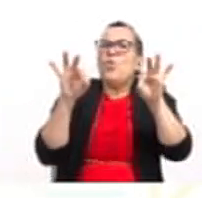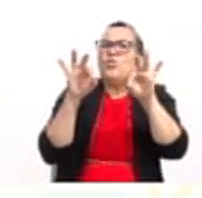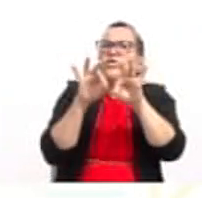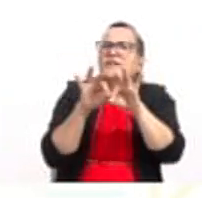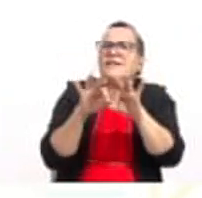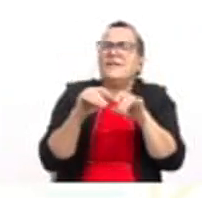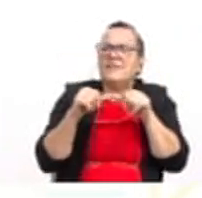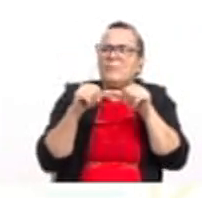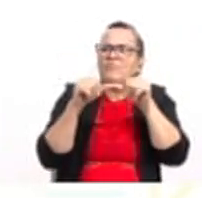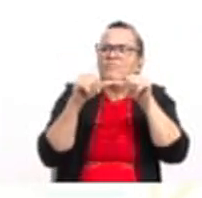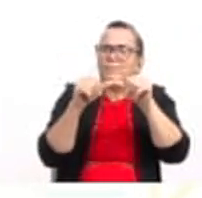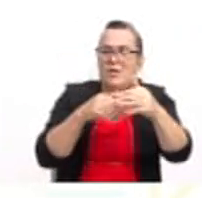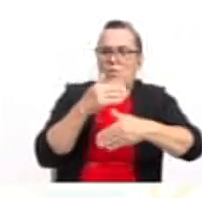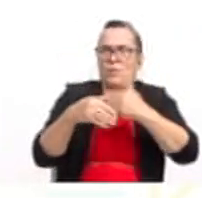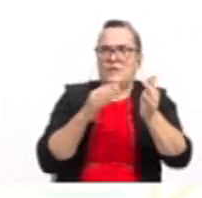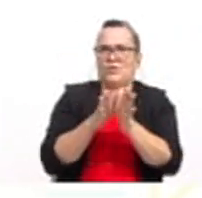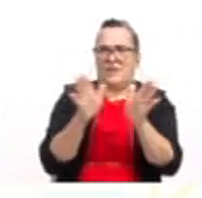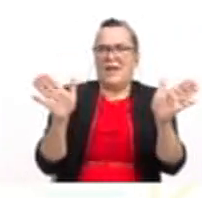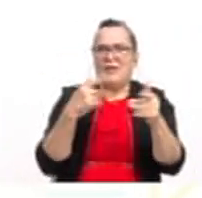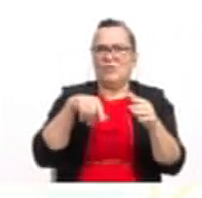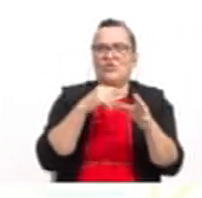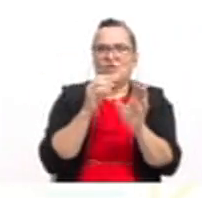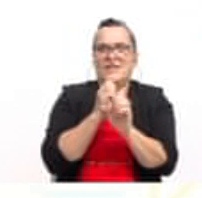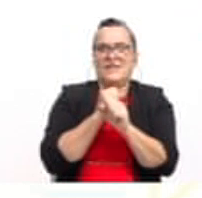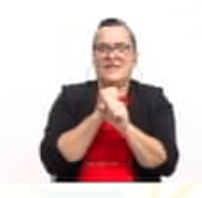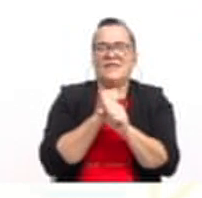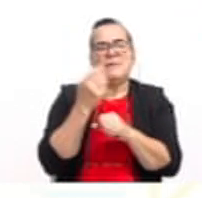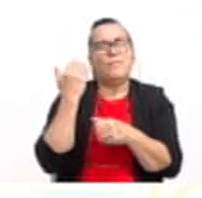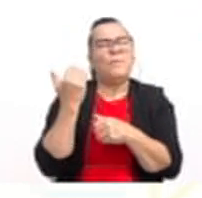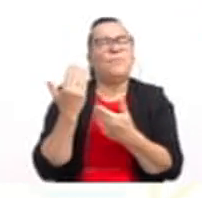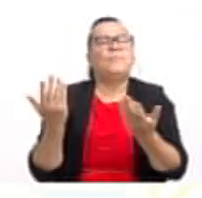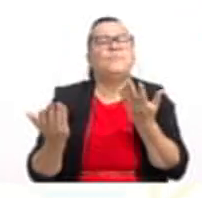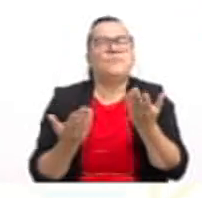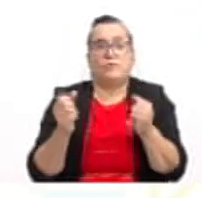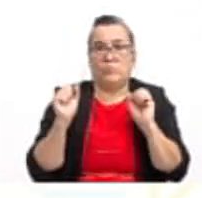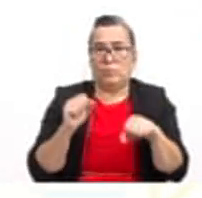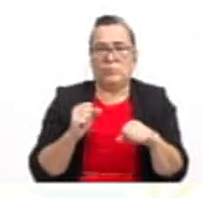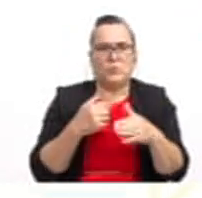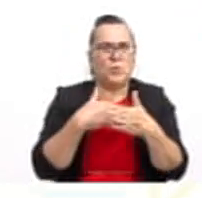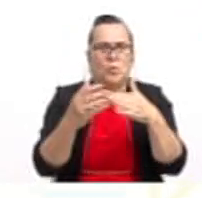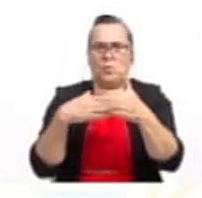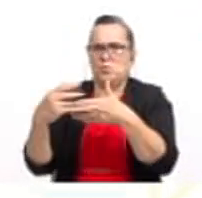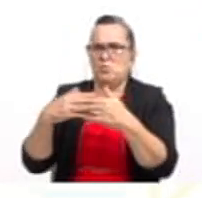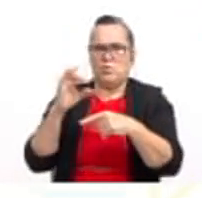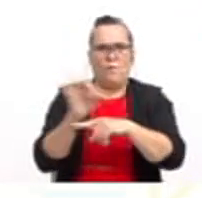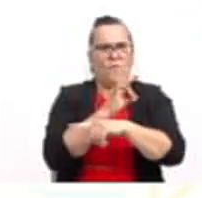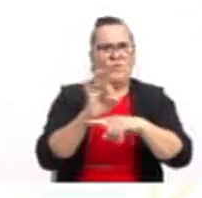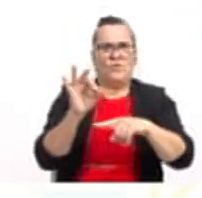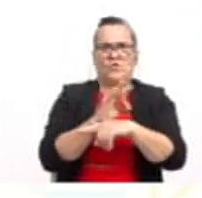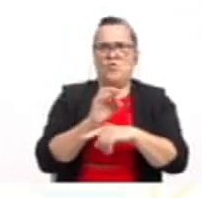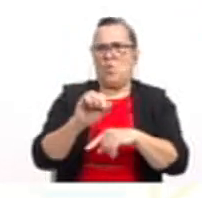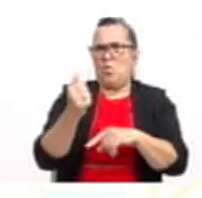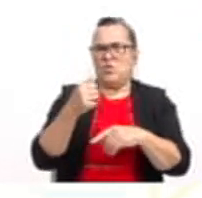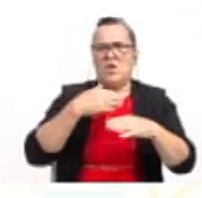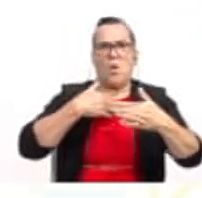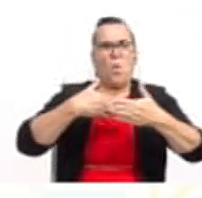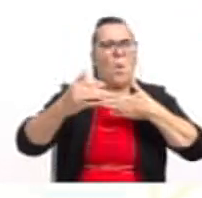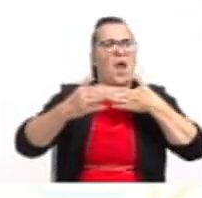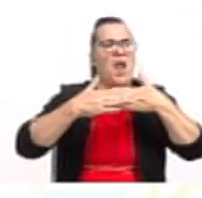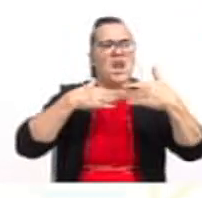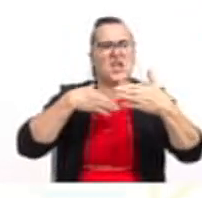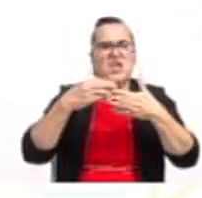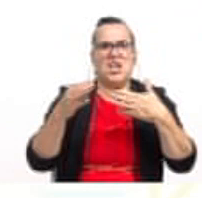seguir el proceso general que estamos haciendo, para que podamos hacerlo con cualquier otra función, cualquier caso particular.